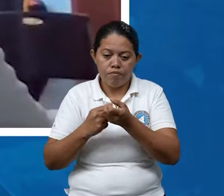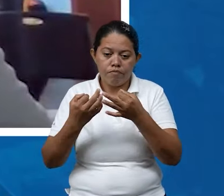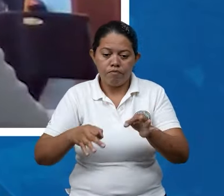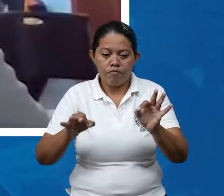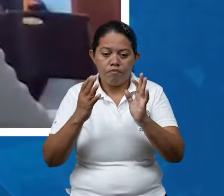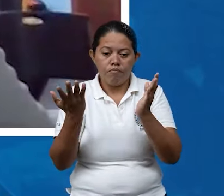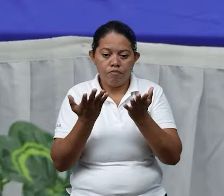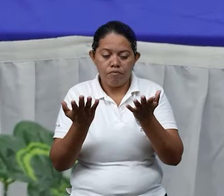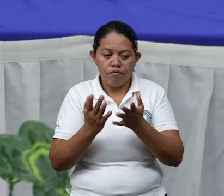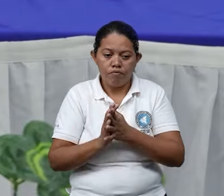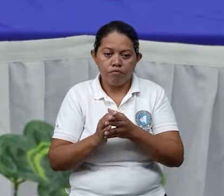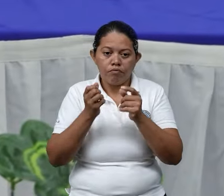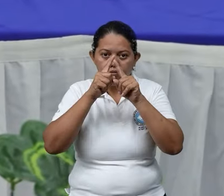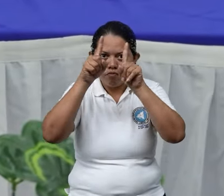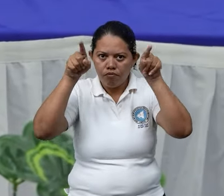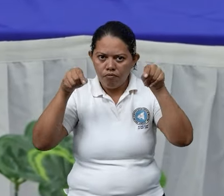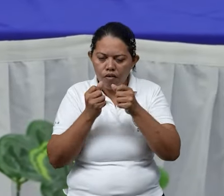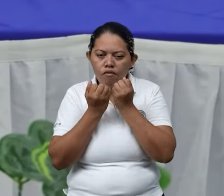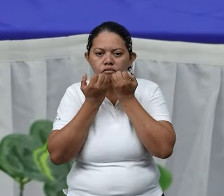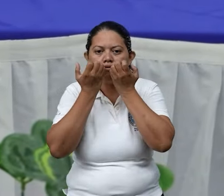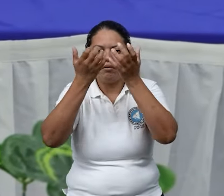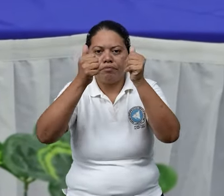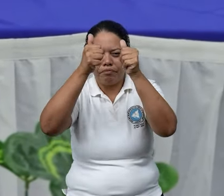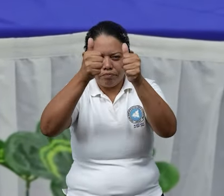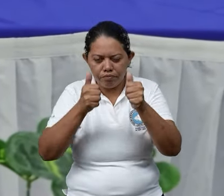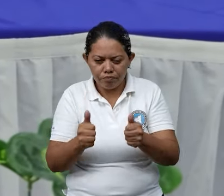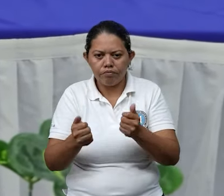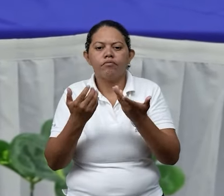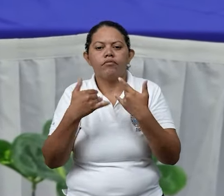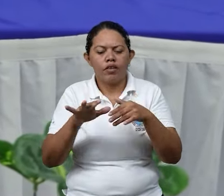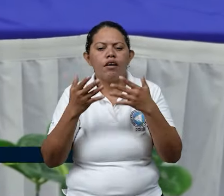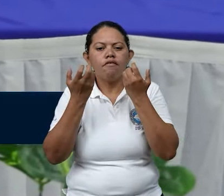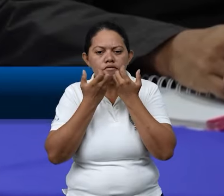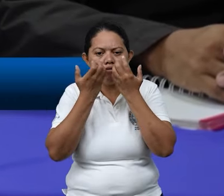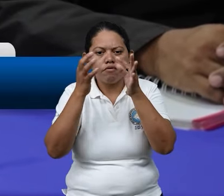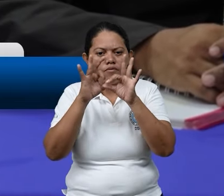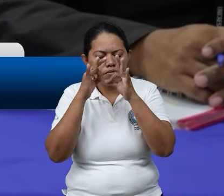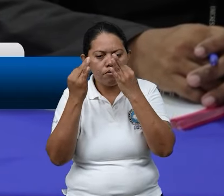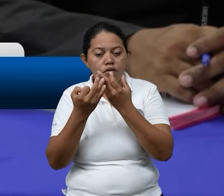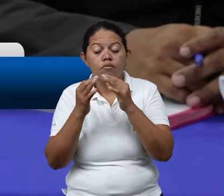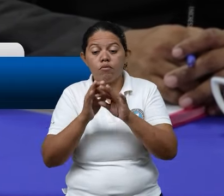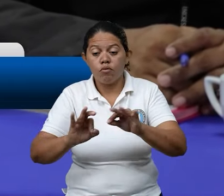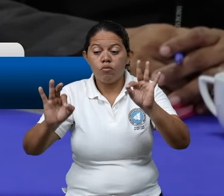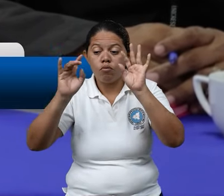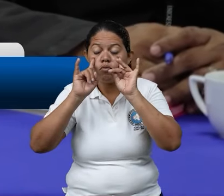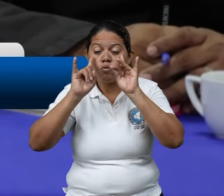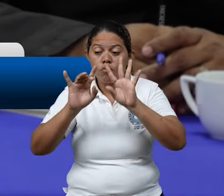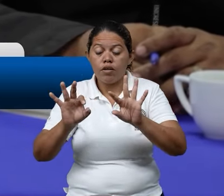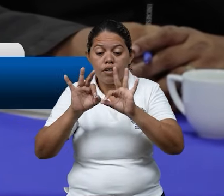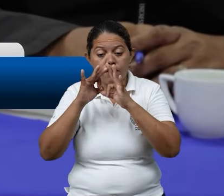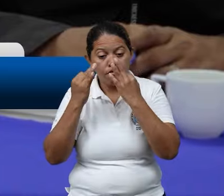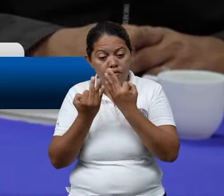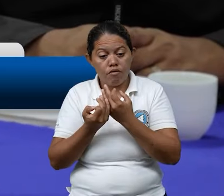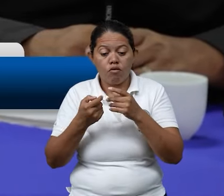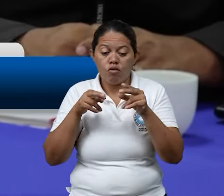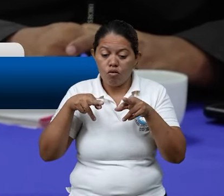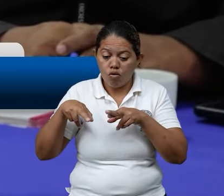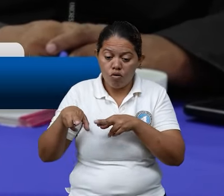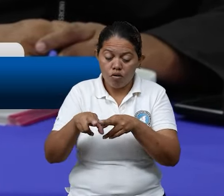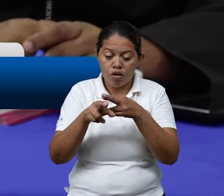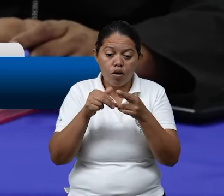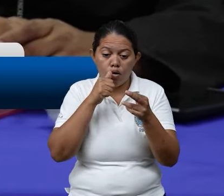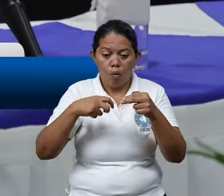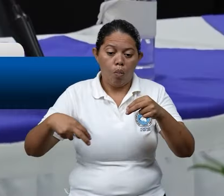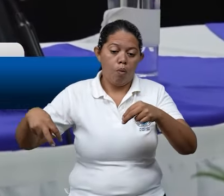como spot publicitario instando a las familias pues a tomar las medidas de autoprotección no cruzar los ríos los